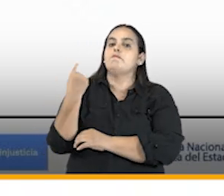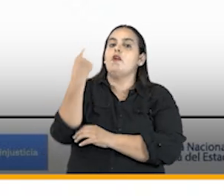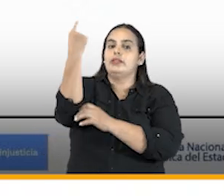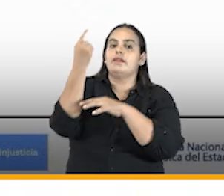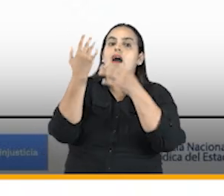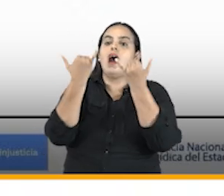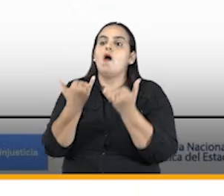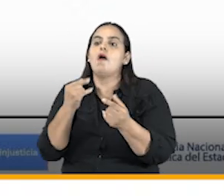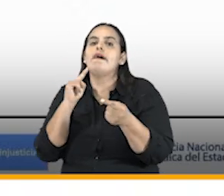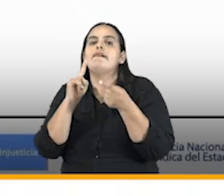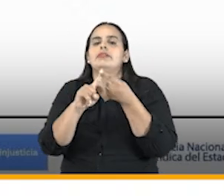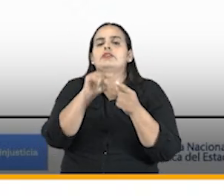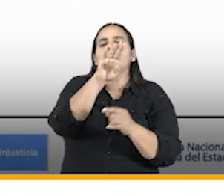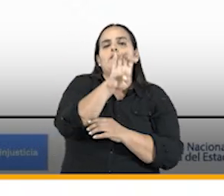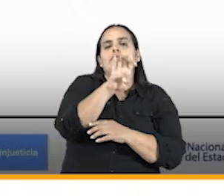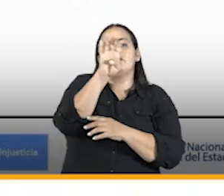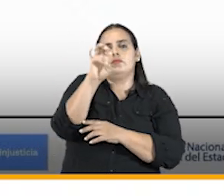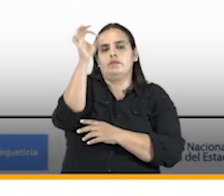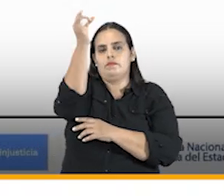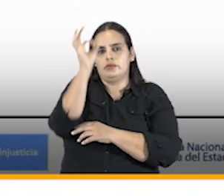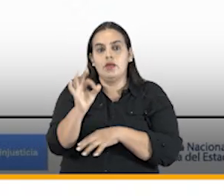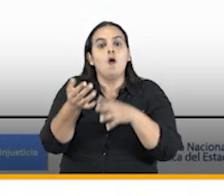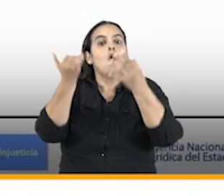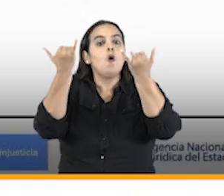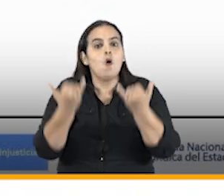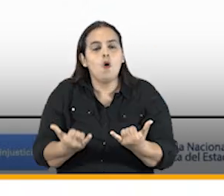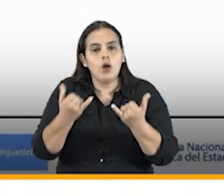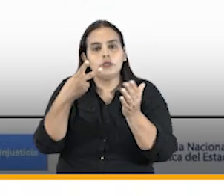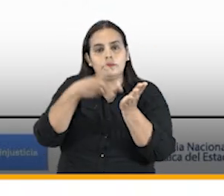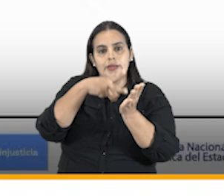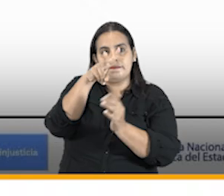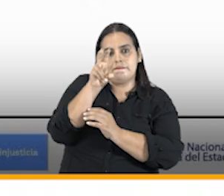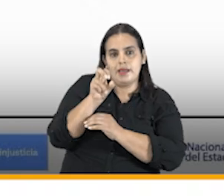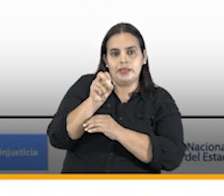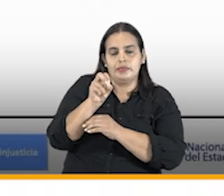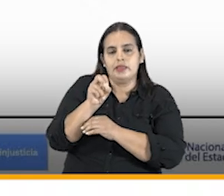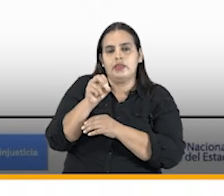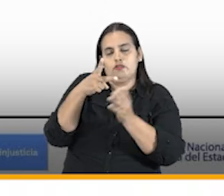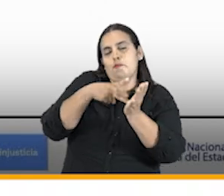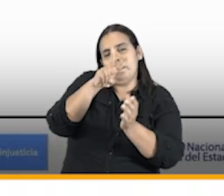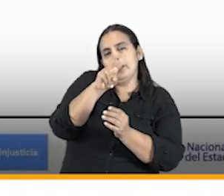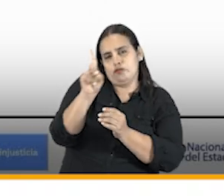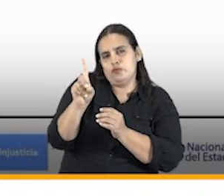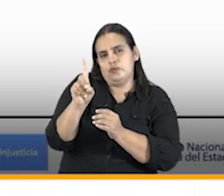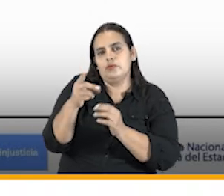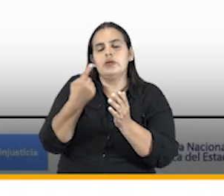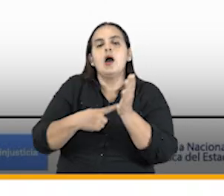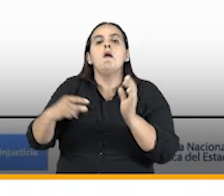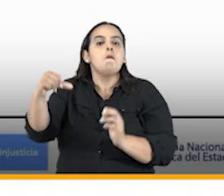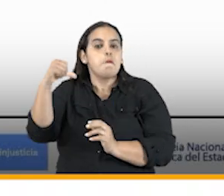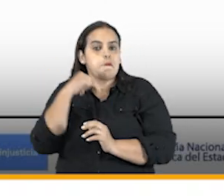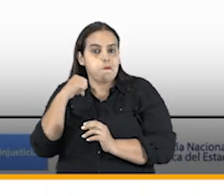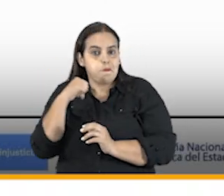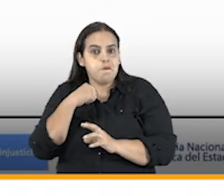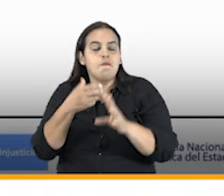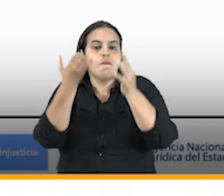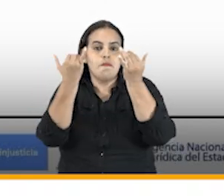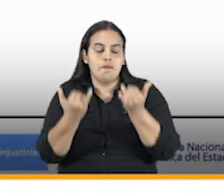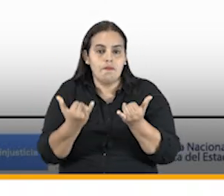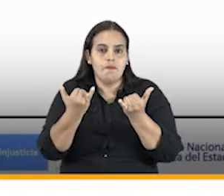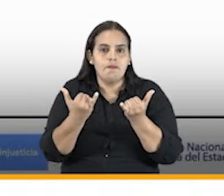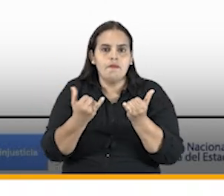% que hoy en día 2020 2021 tienen un modelo